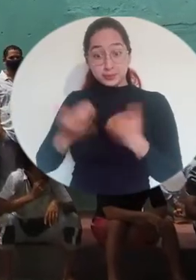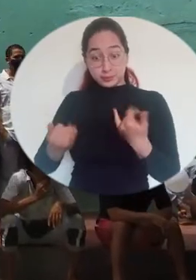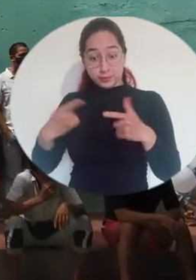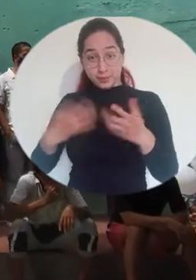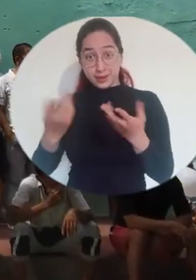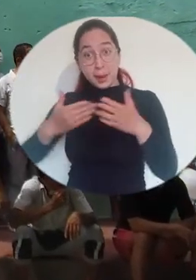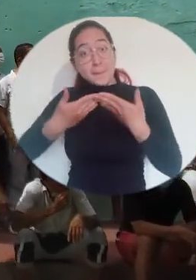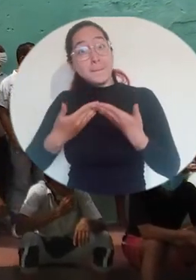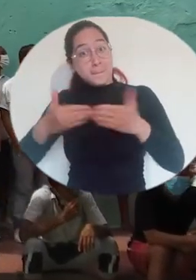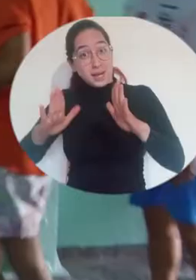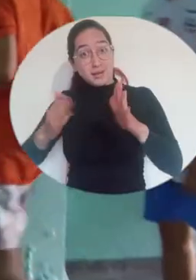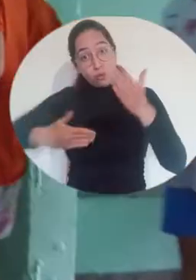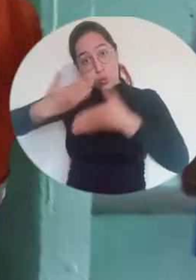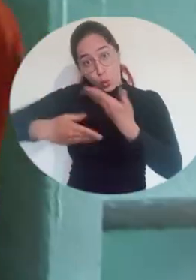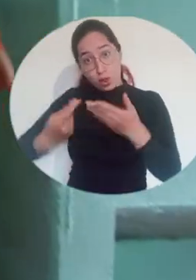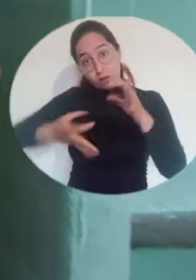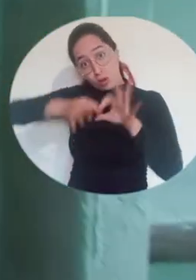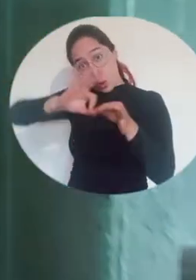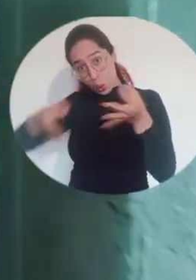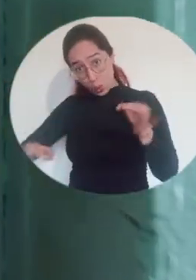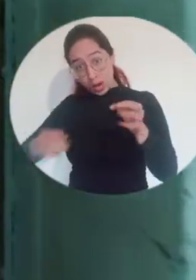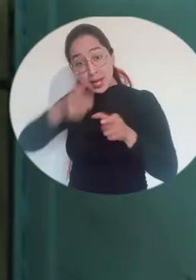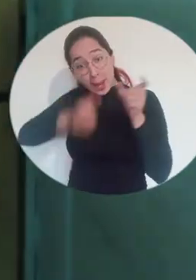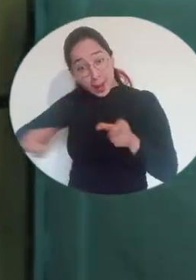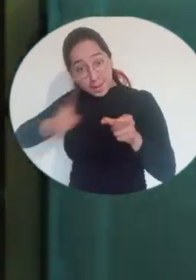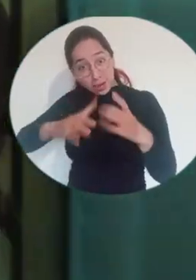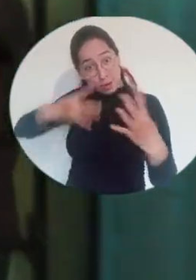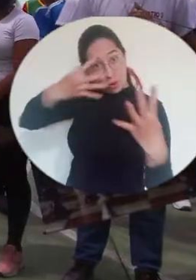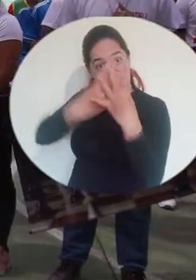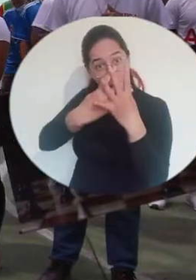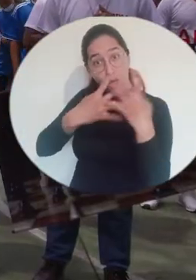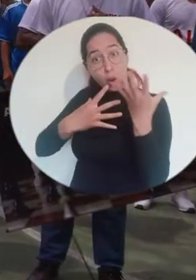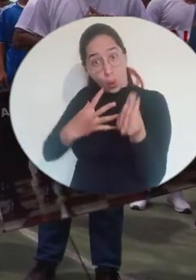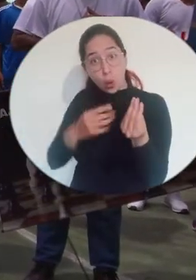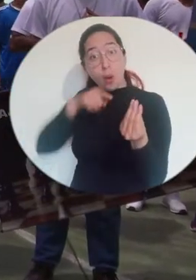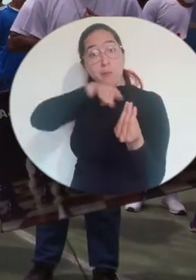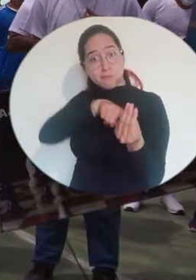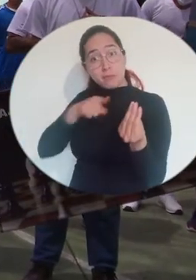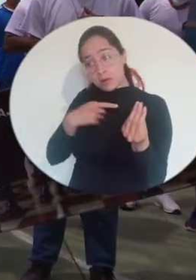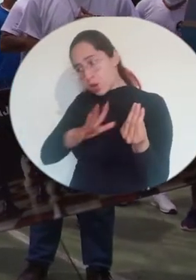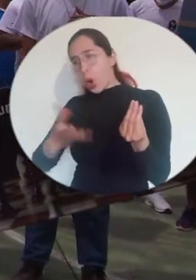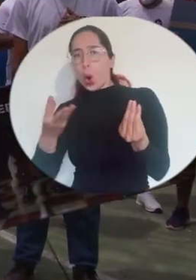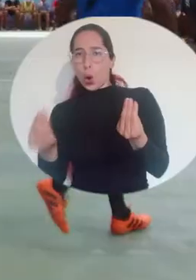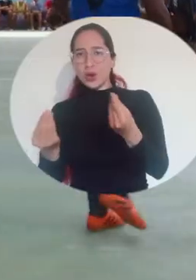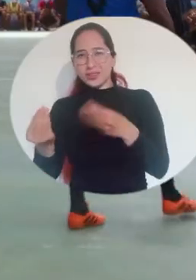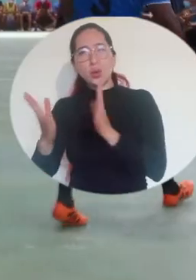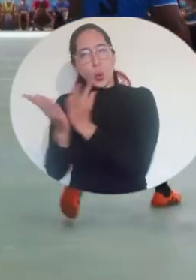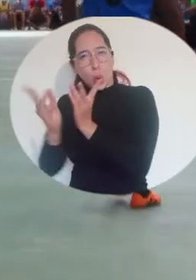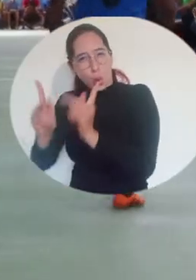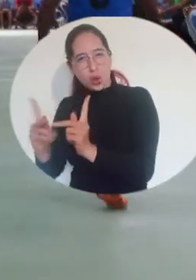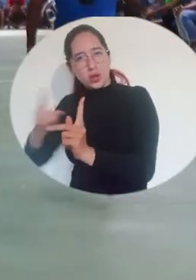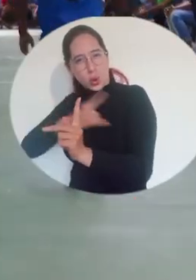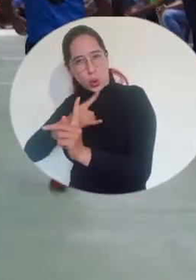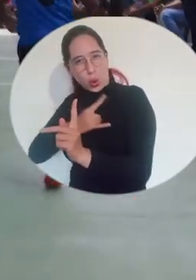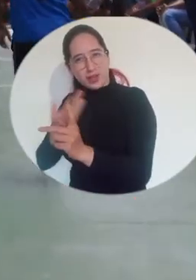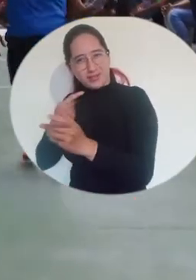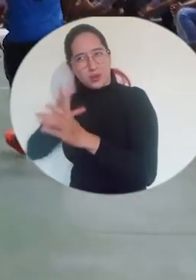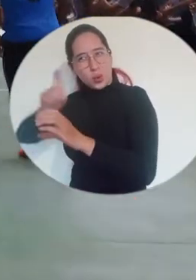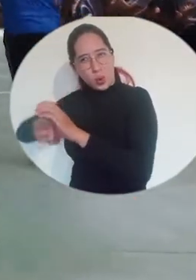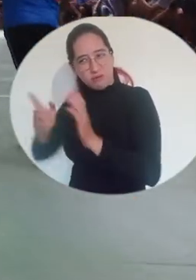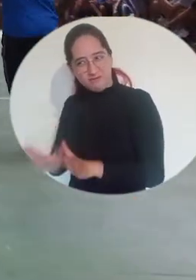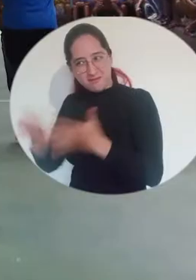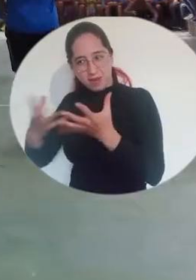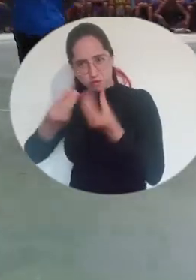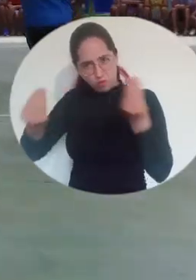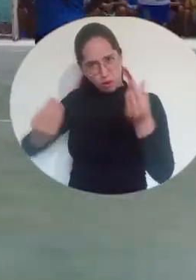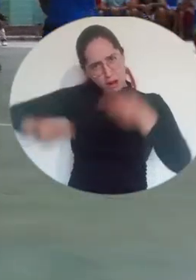el evento inaugural de las Olimpiadas, el equipo de personas privadas de la libertad del establecimiento penitenciario jugó un partido de fútbol contra el equipo